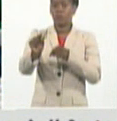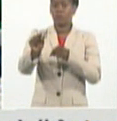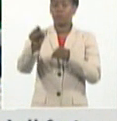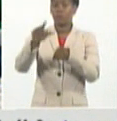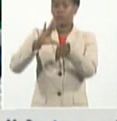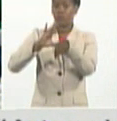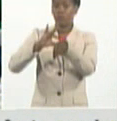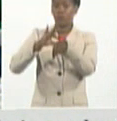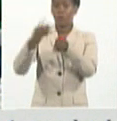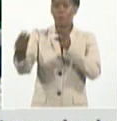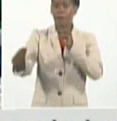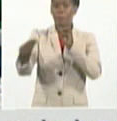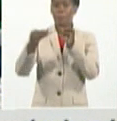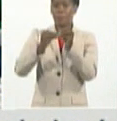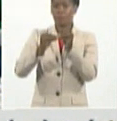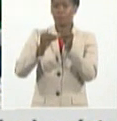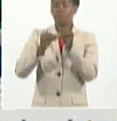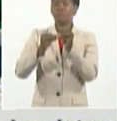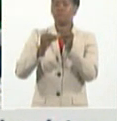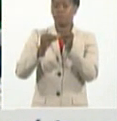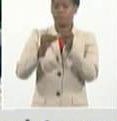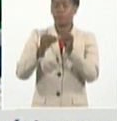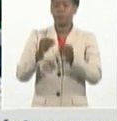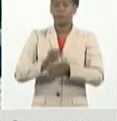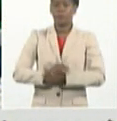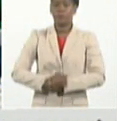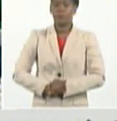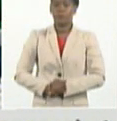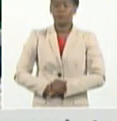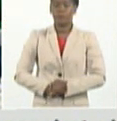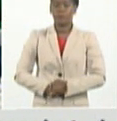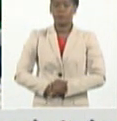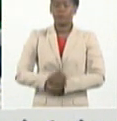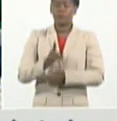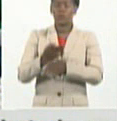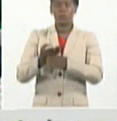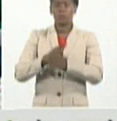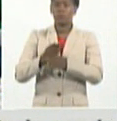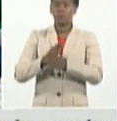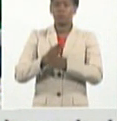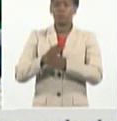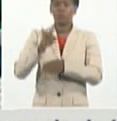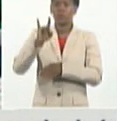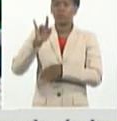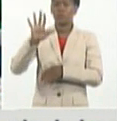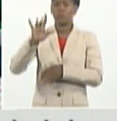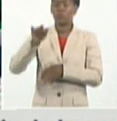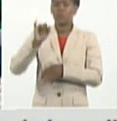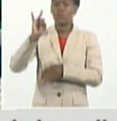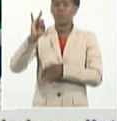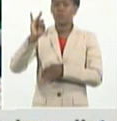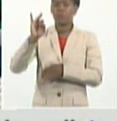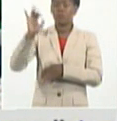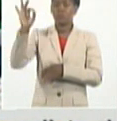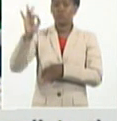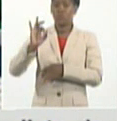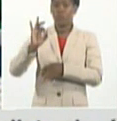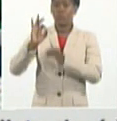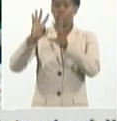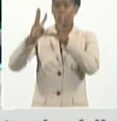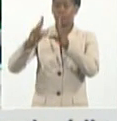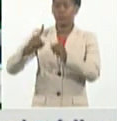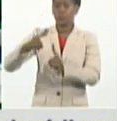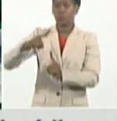previamente. En el acumulado estamos hablando del 95,7% de todos los